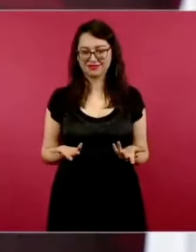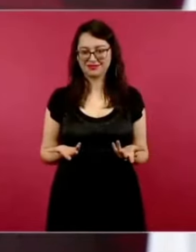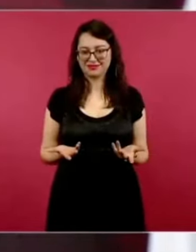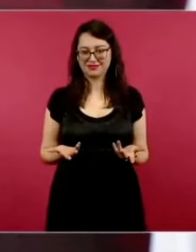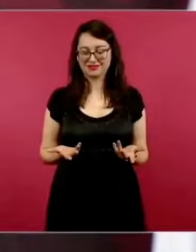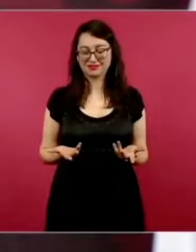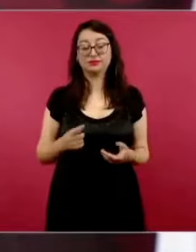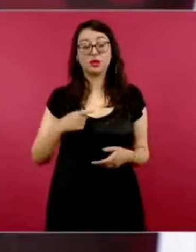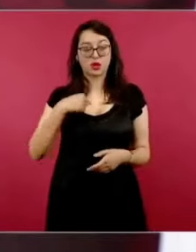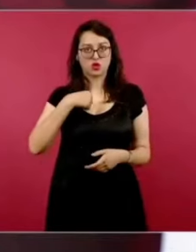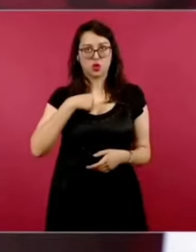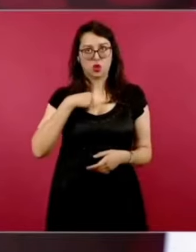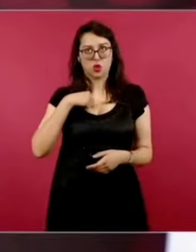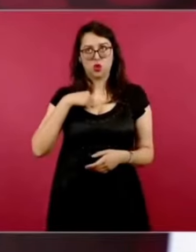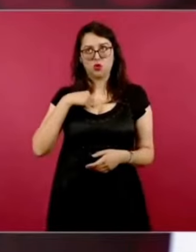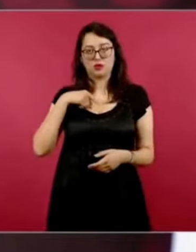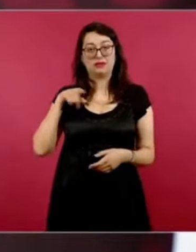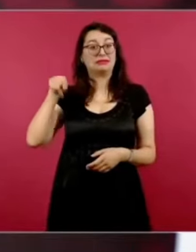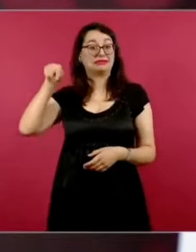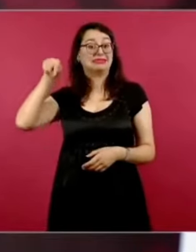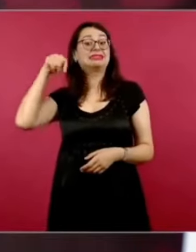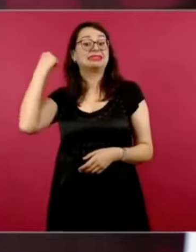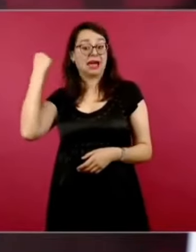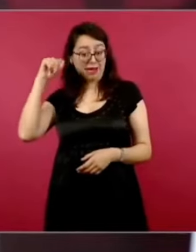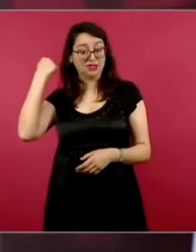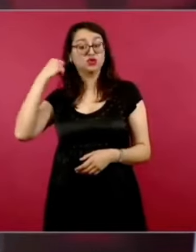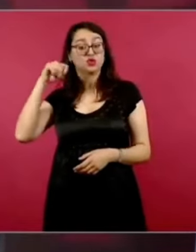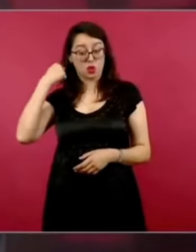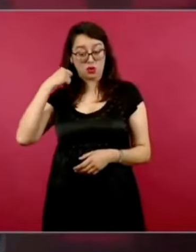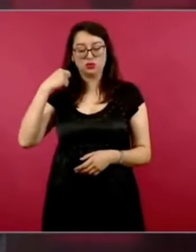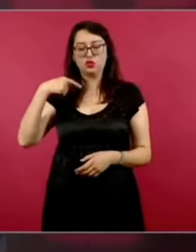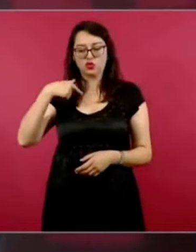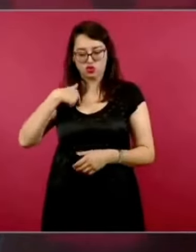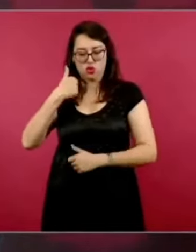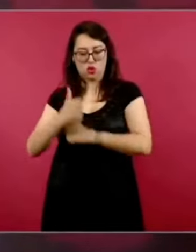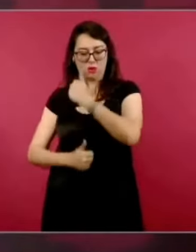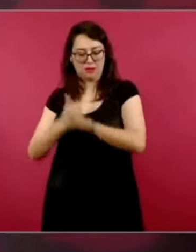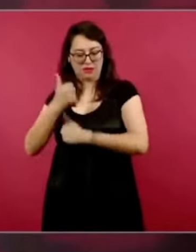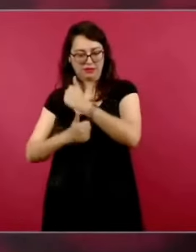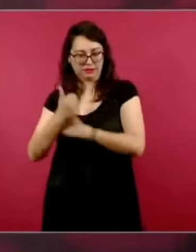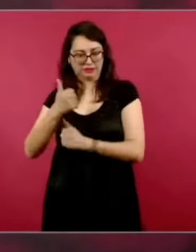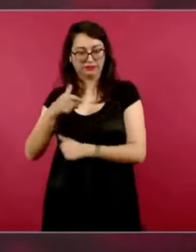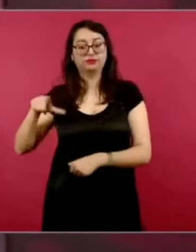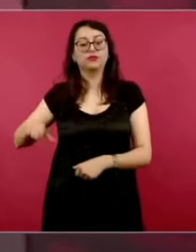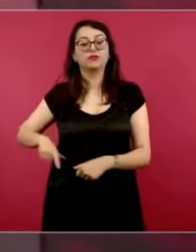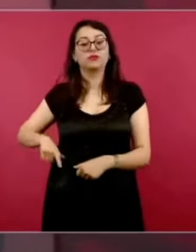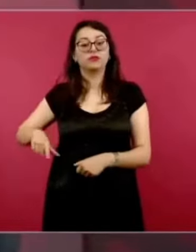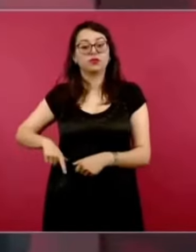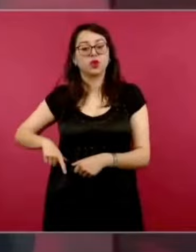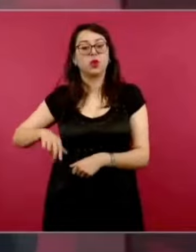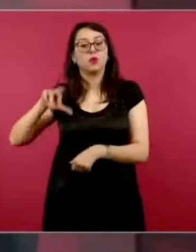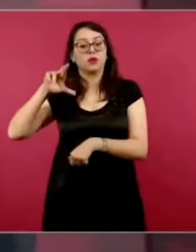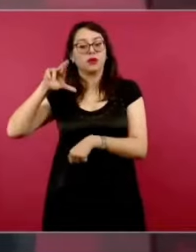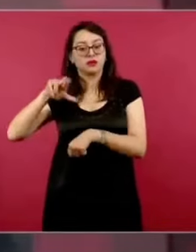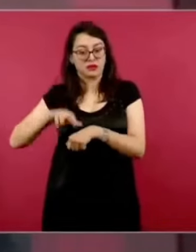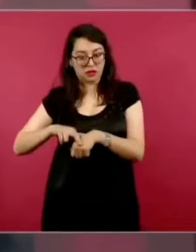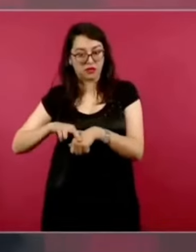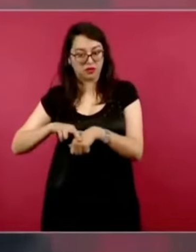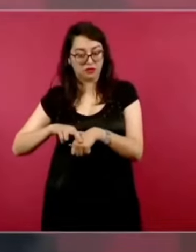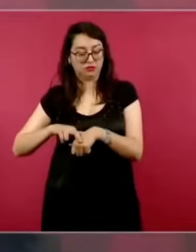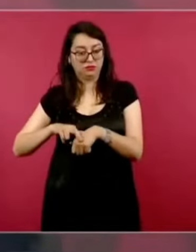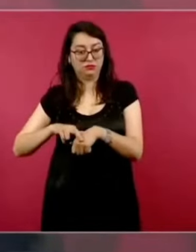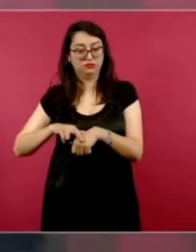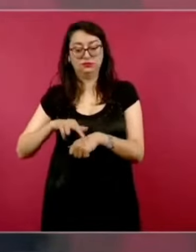candidato a gobernador, acababa yo de entrevistarme de con Luis Donaldo. El